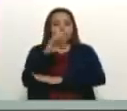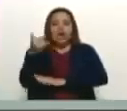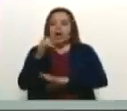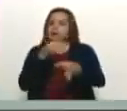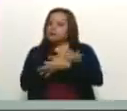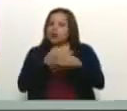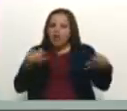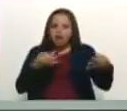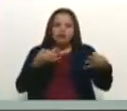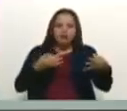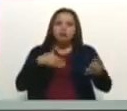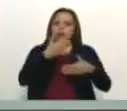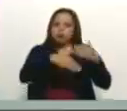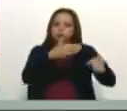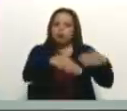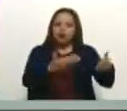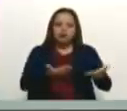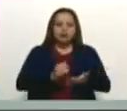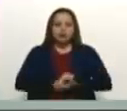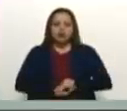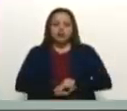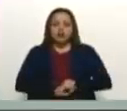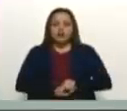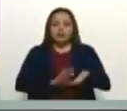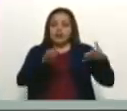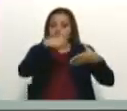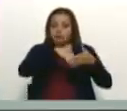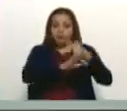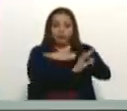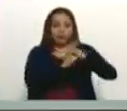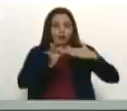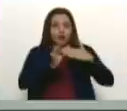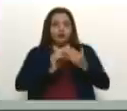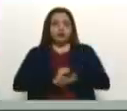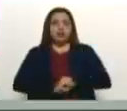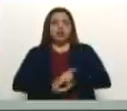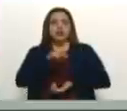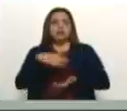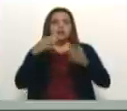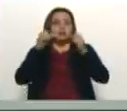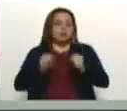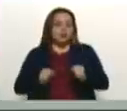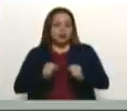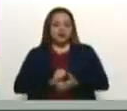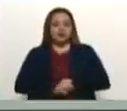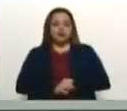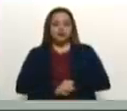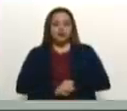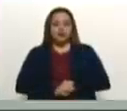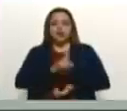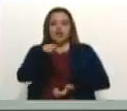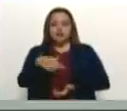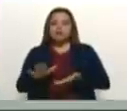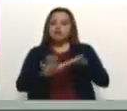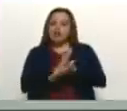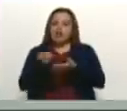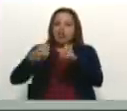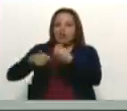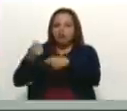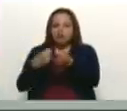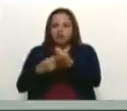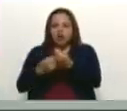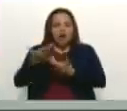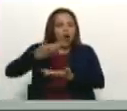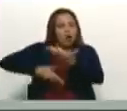todos los frentes. En el frente fronterizo, en el frente de la seguridad, en el frente comercial, en el frente